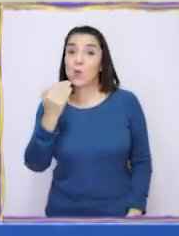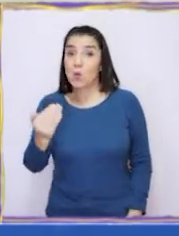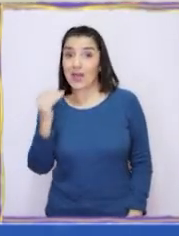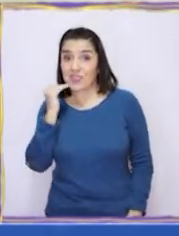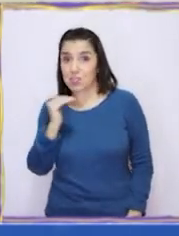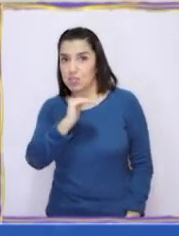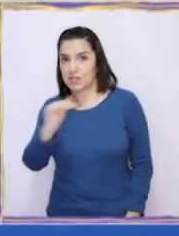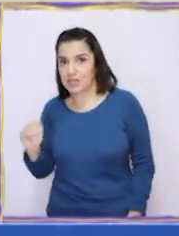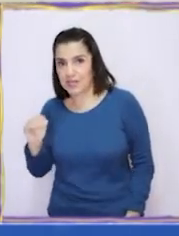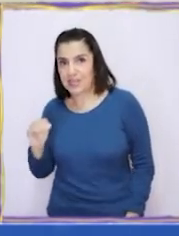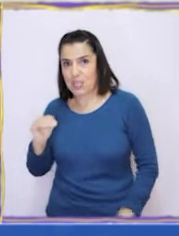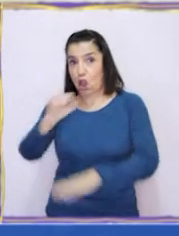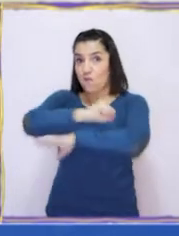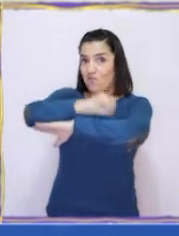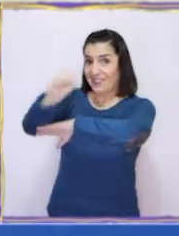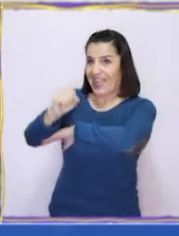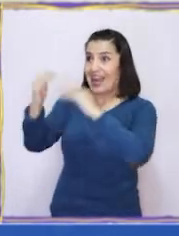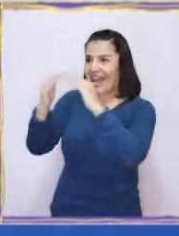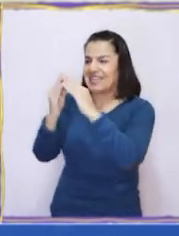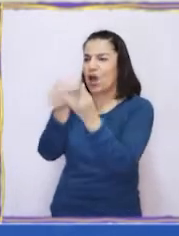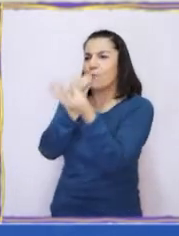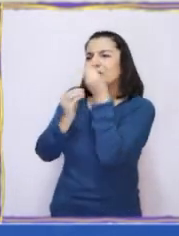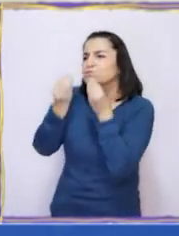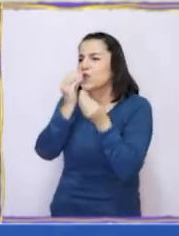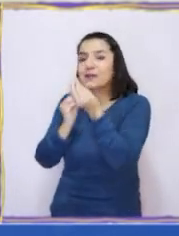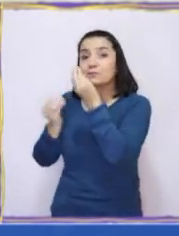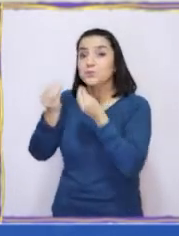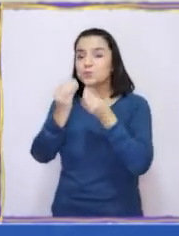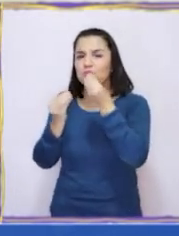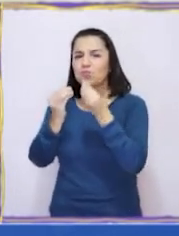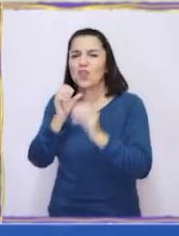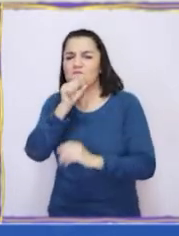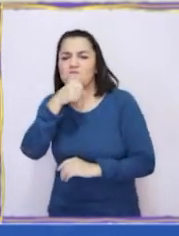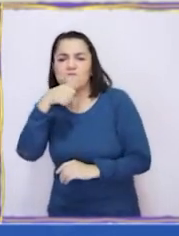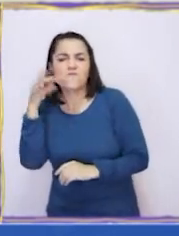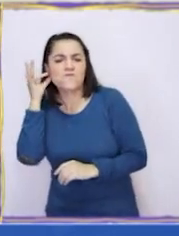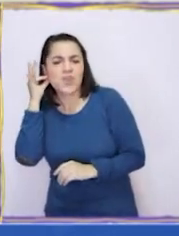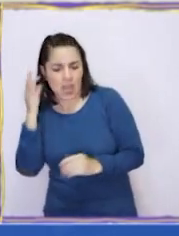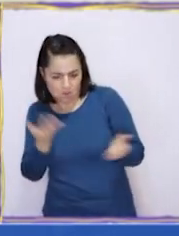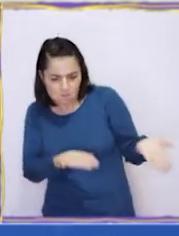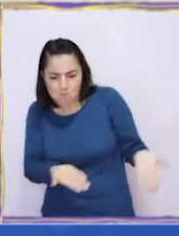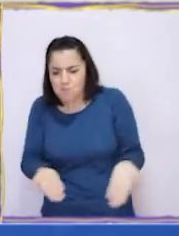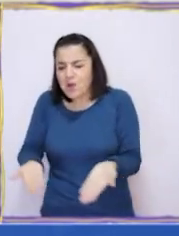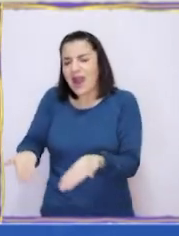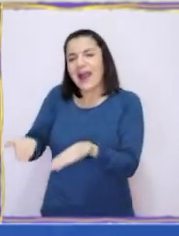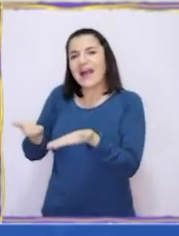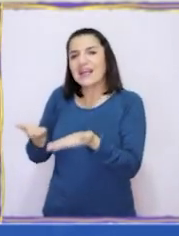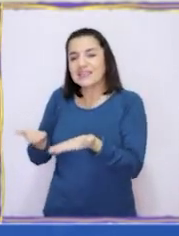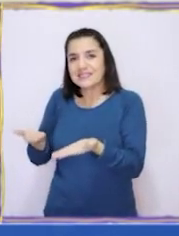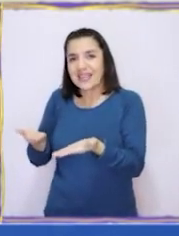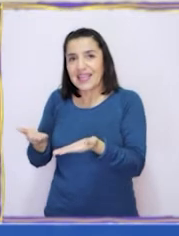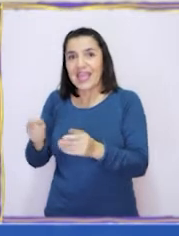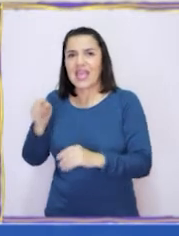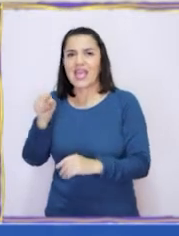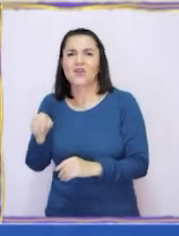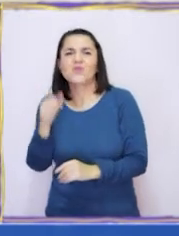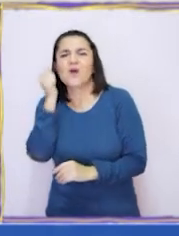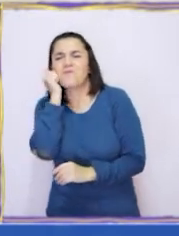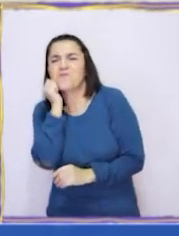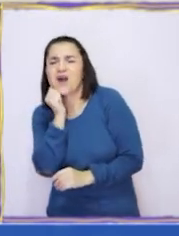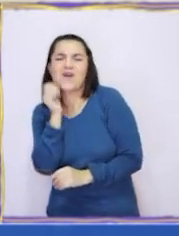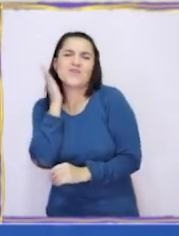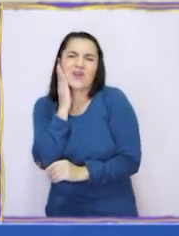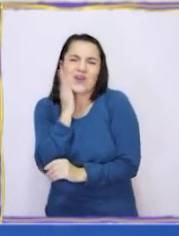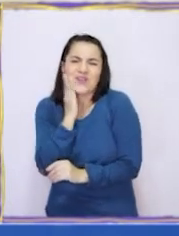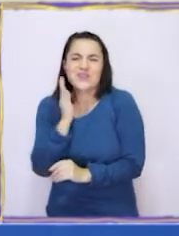Cuando los niños comenzaron a comerse las ventanas de la casa se asomó una viejecita y los invitó a pasar. Resultó ser